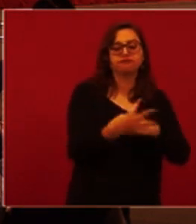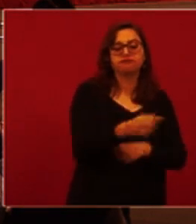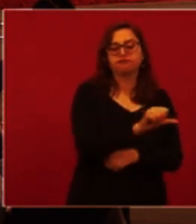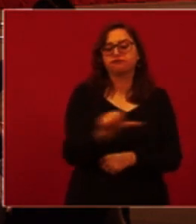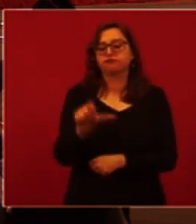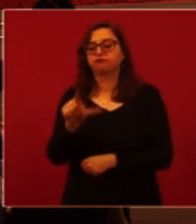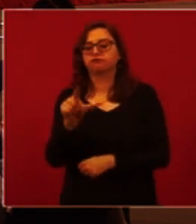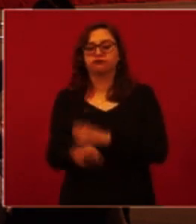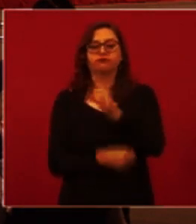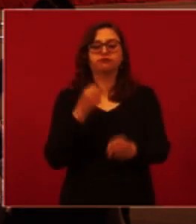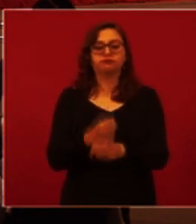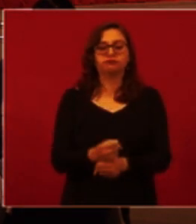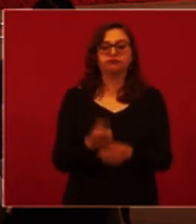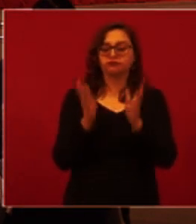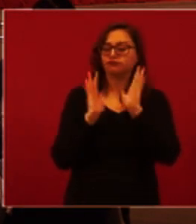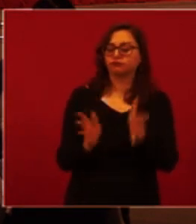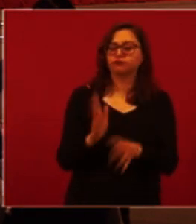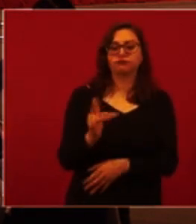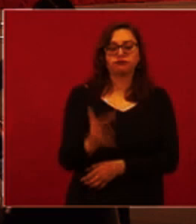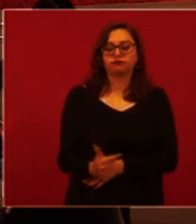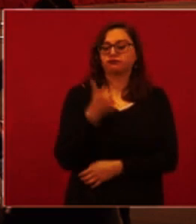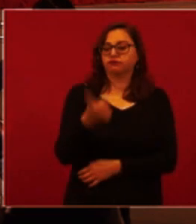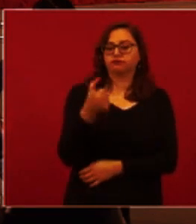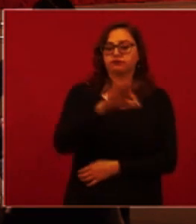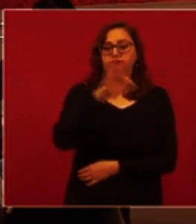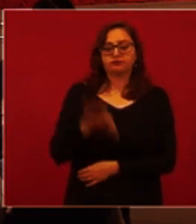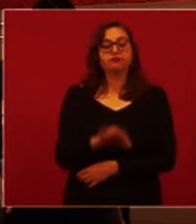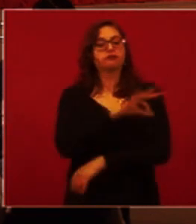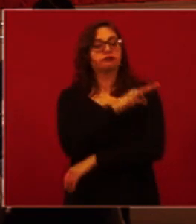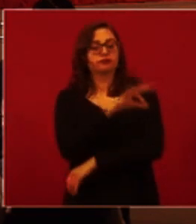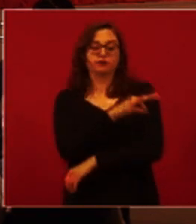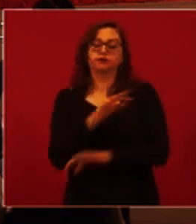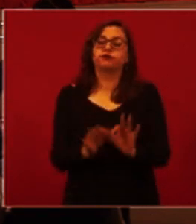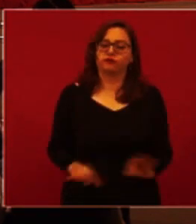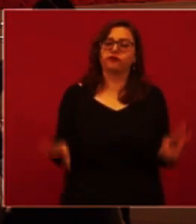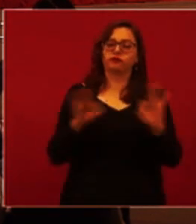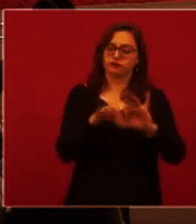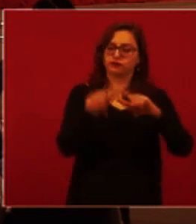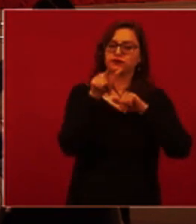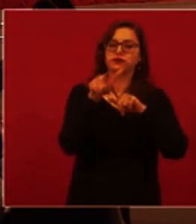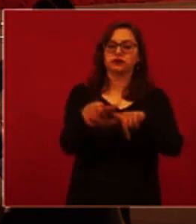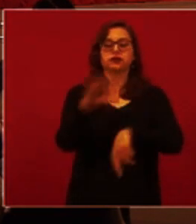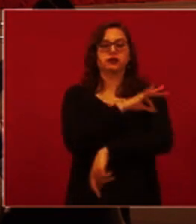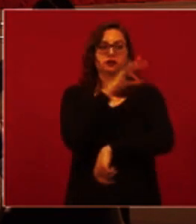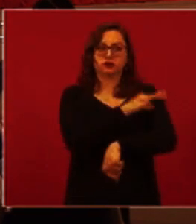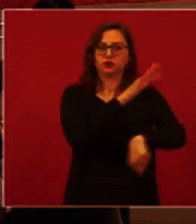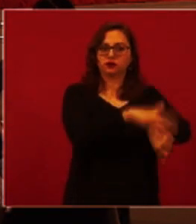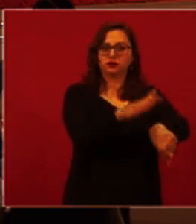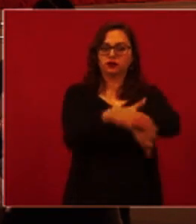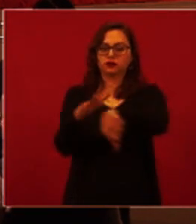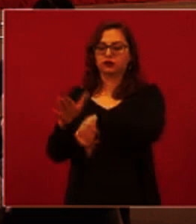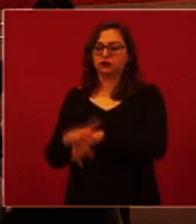56% ya de cobertura. Es importante que se vacunen. En esta edad, como lo hemos mostrado,